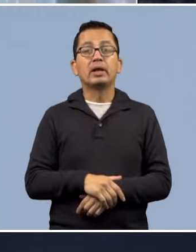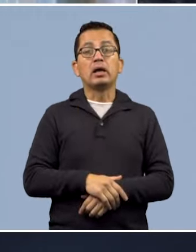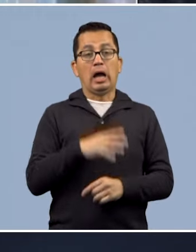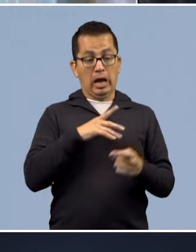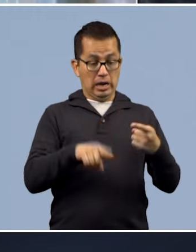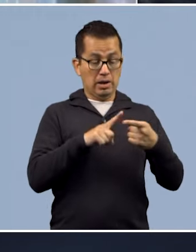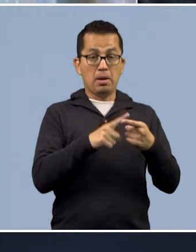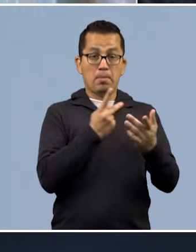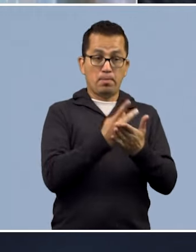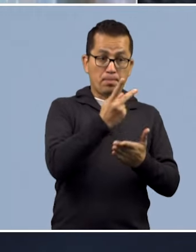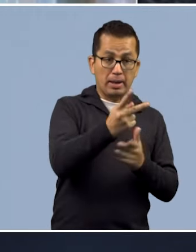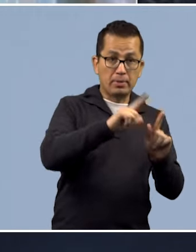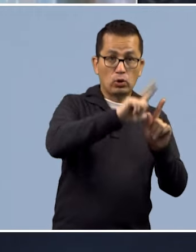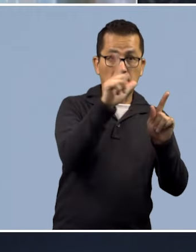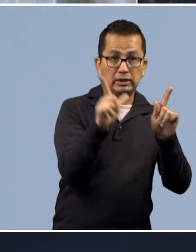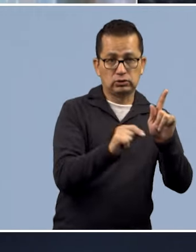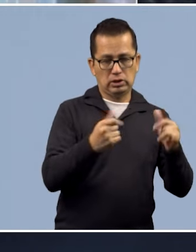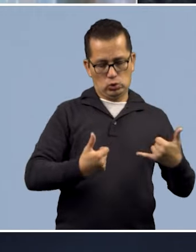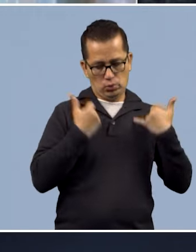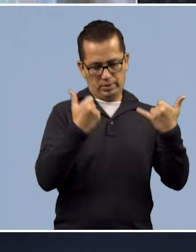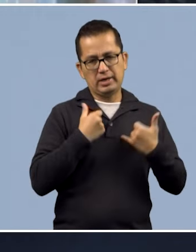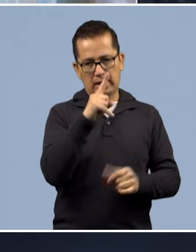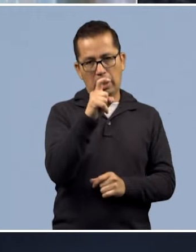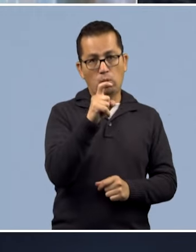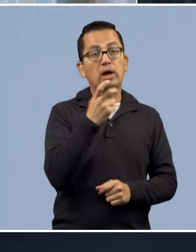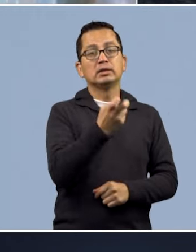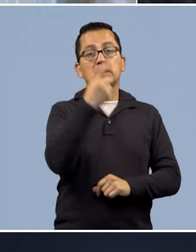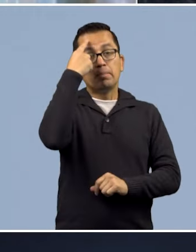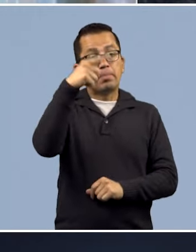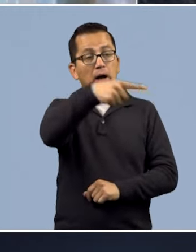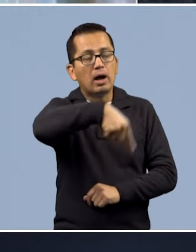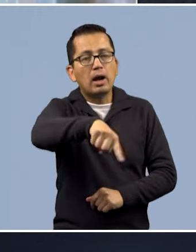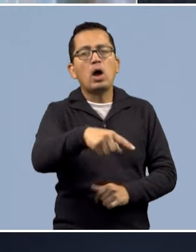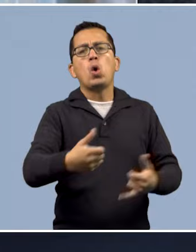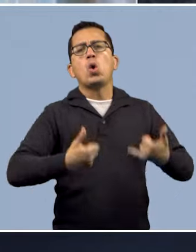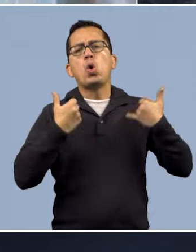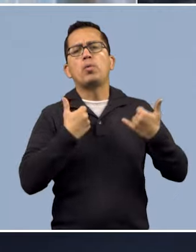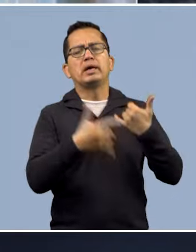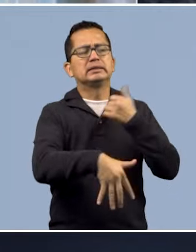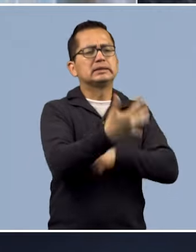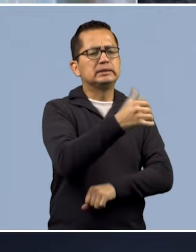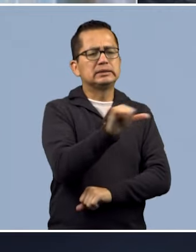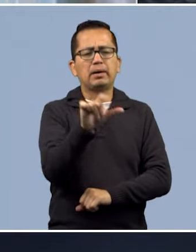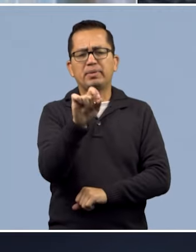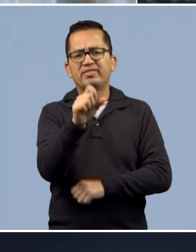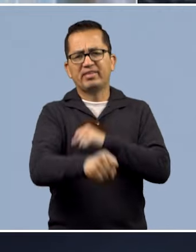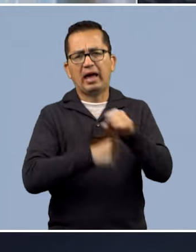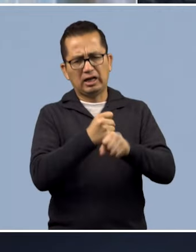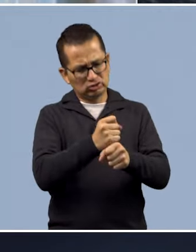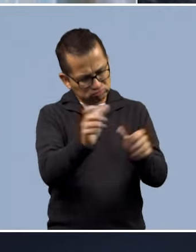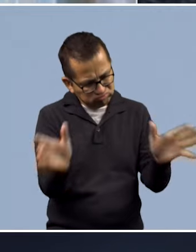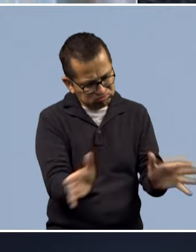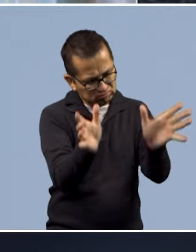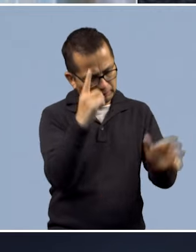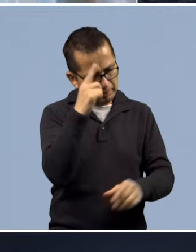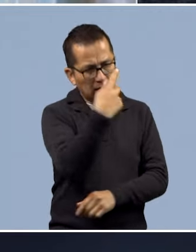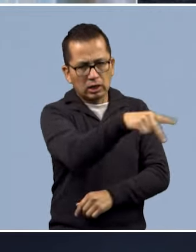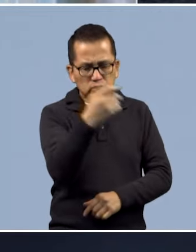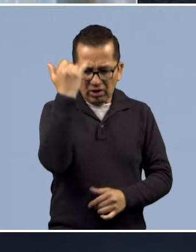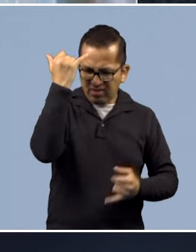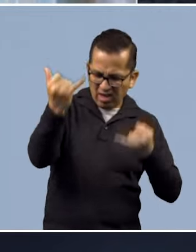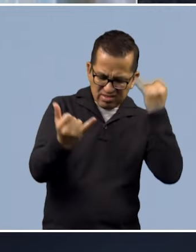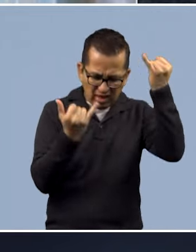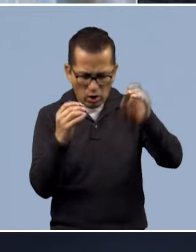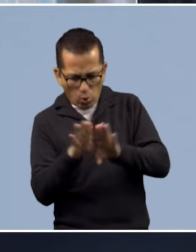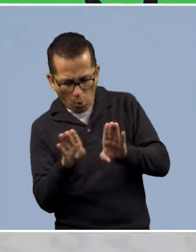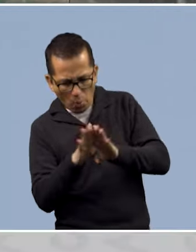Juvenil del Agua, que lo que busca es incentivar a jóvenes de entre 15 y 20 años a presentar soluciones muy concretas de